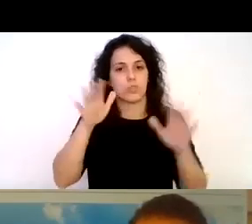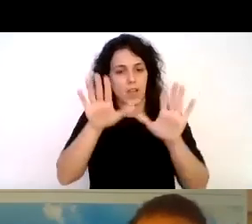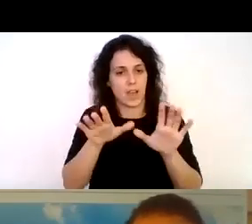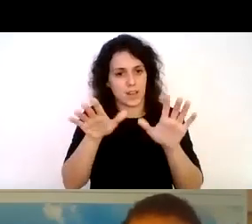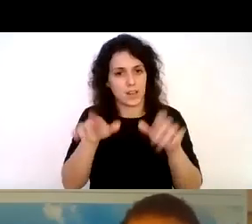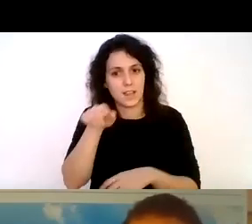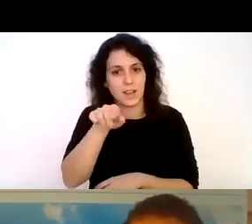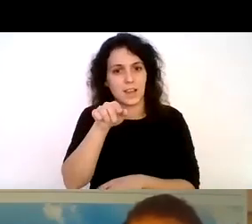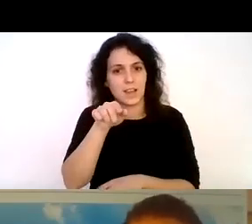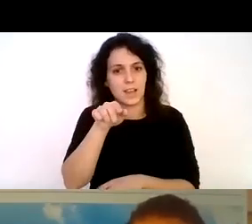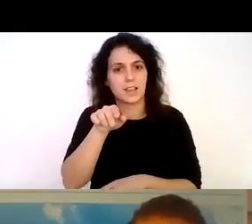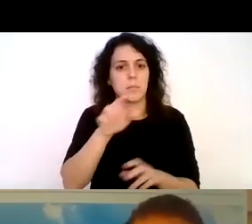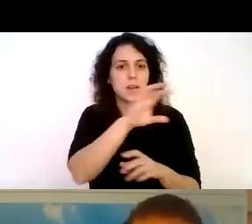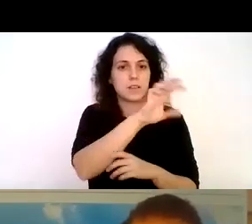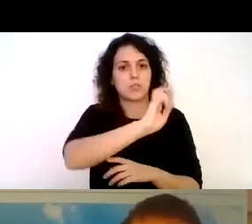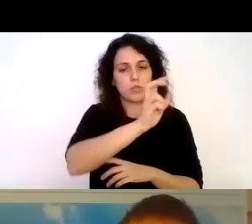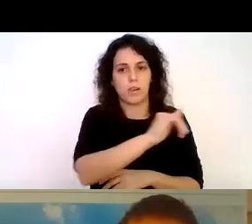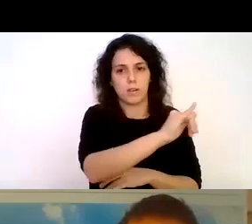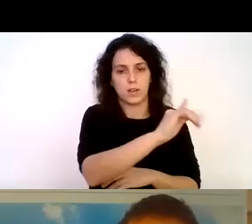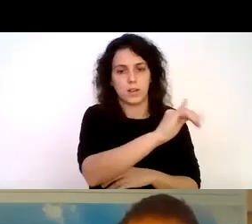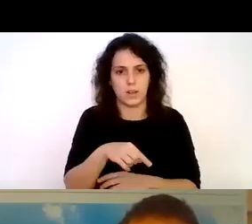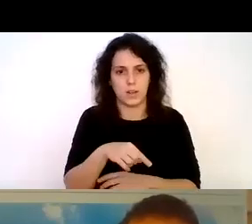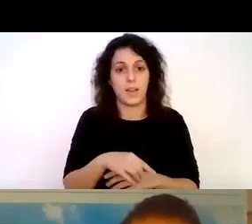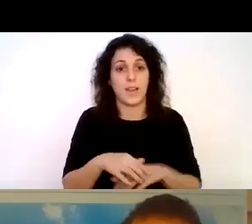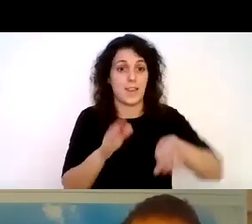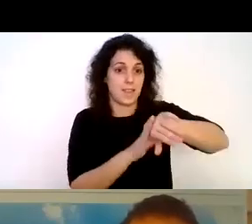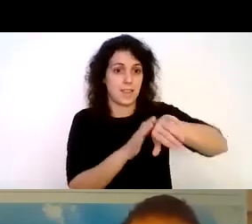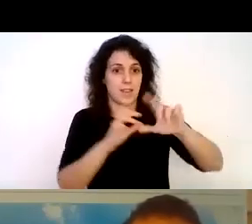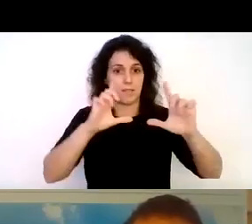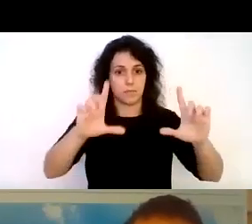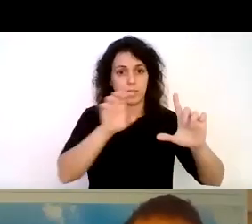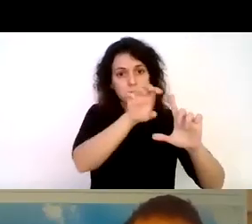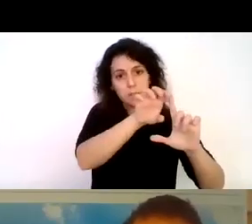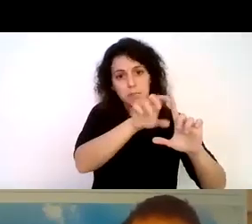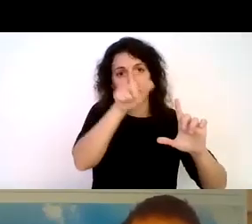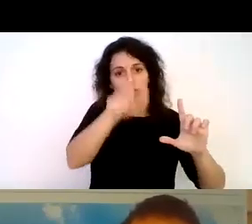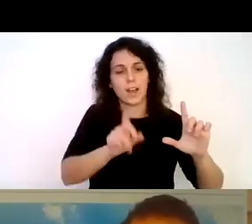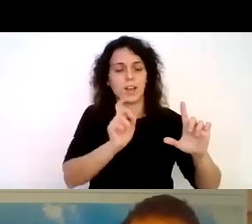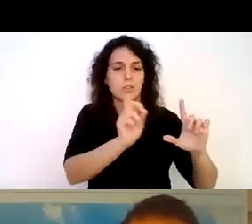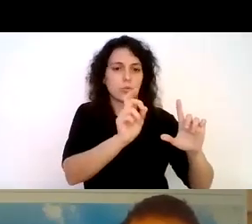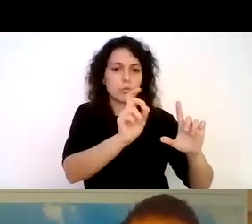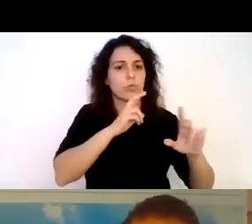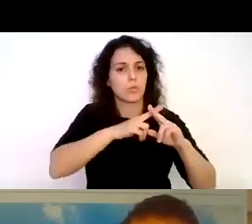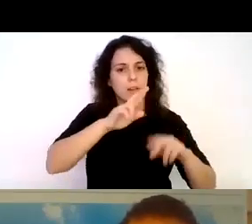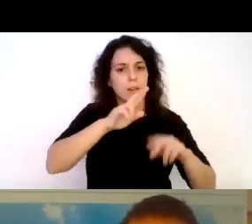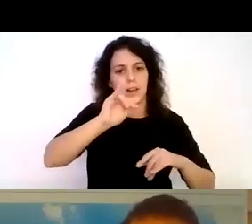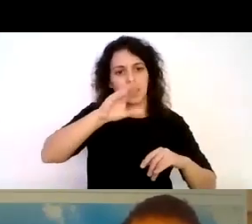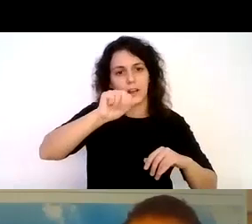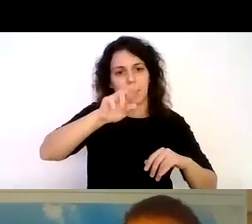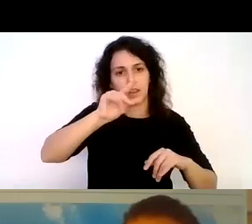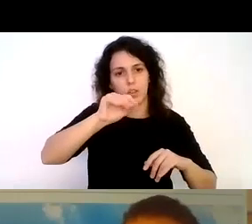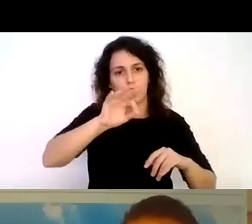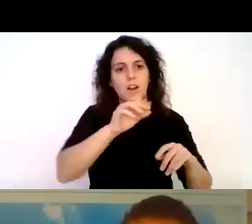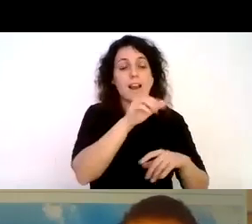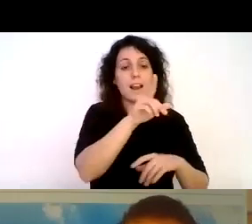replica en otros países a la izquierda una fotografía de un instructor Ricardo un asistente de liceo junto